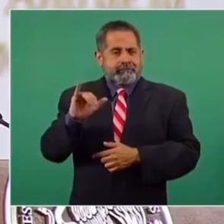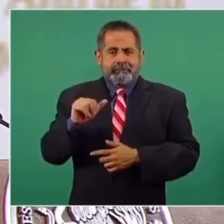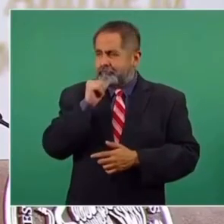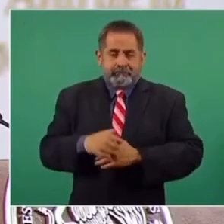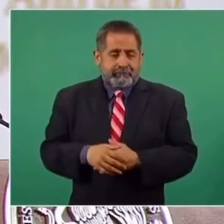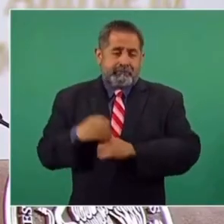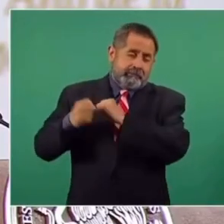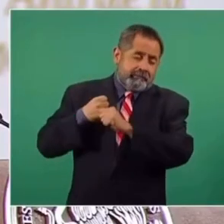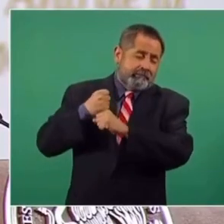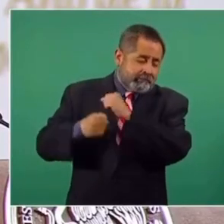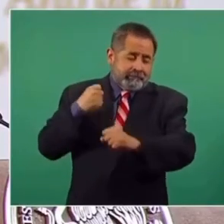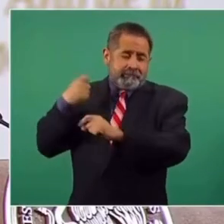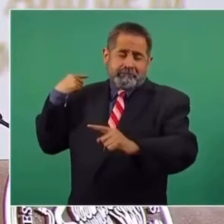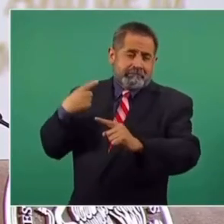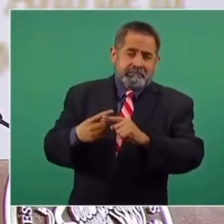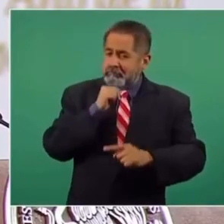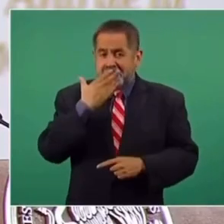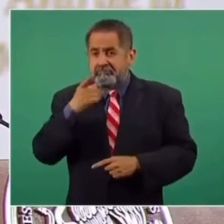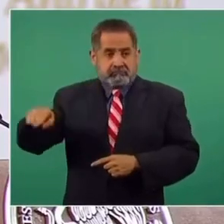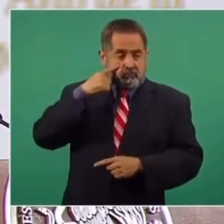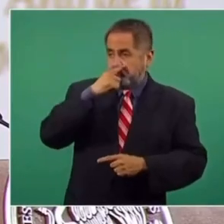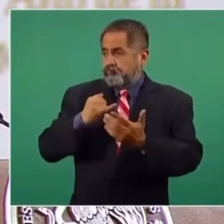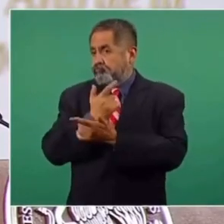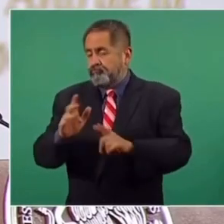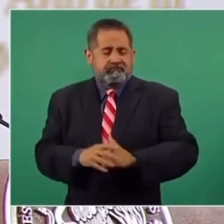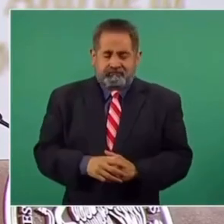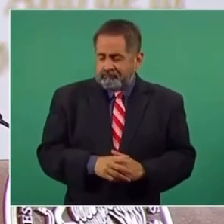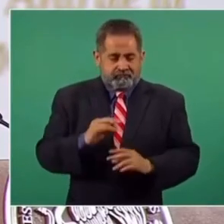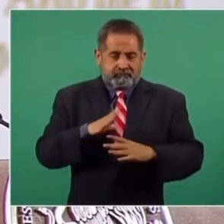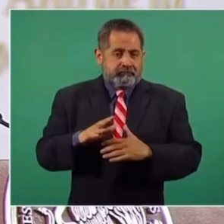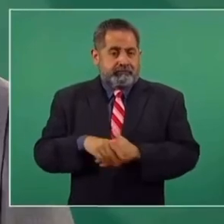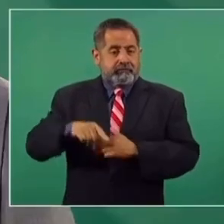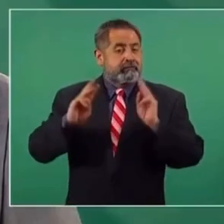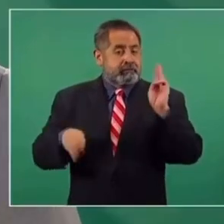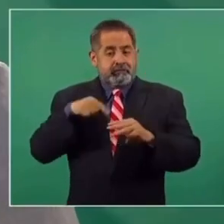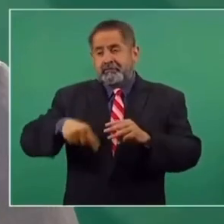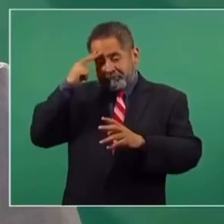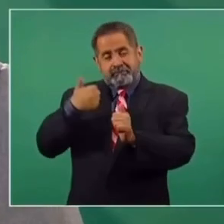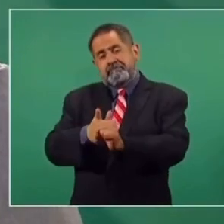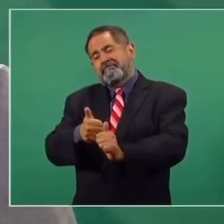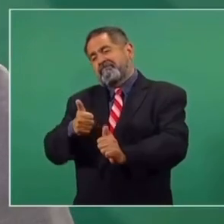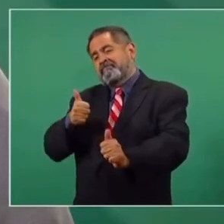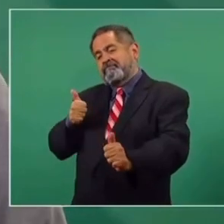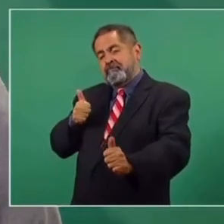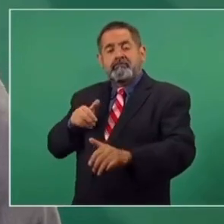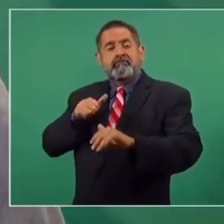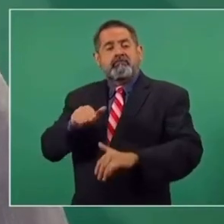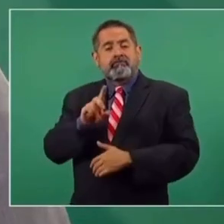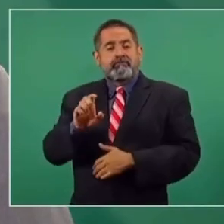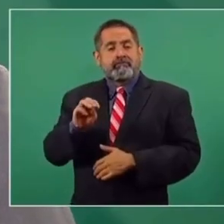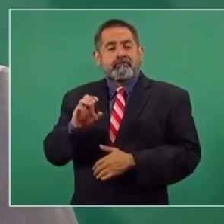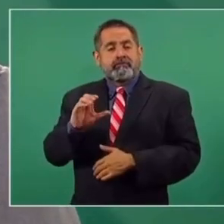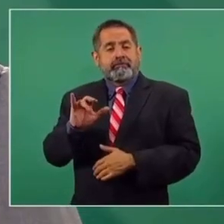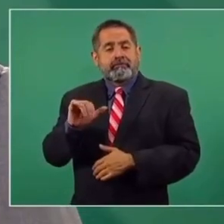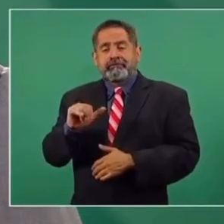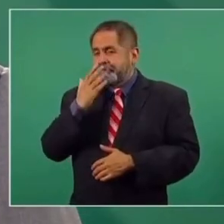Por siglos no ha habido democracia en México. Es de los países del mundo con más atraso en materia de democracia.